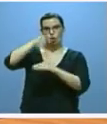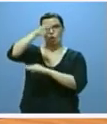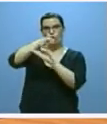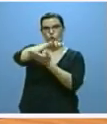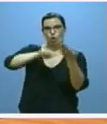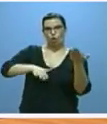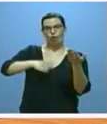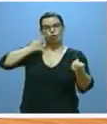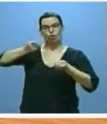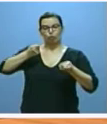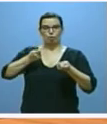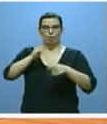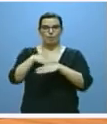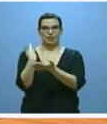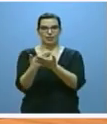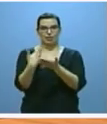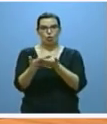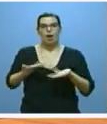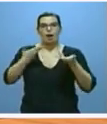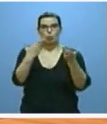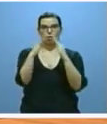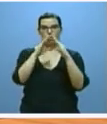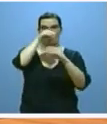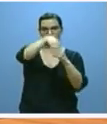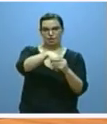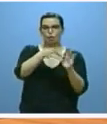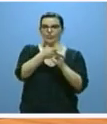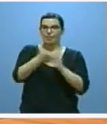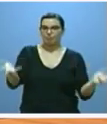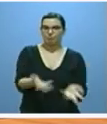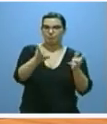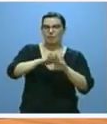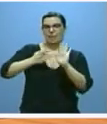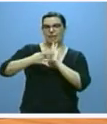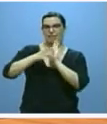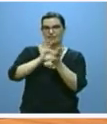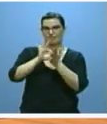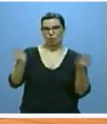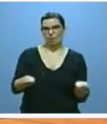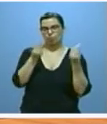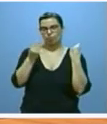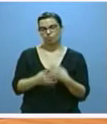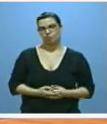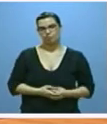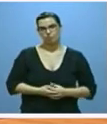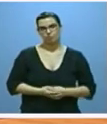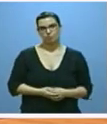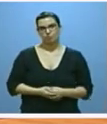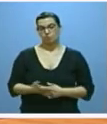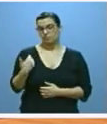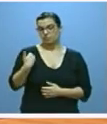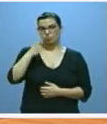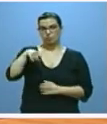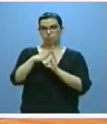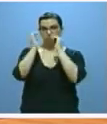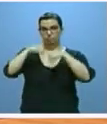acreditación de la ayuda a domicilio que supondrá un acicate a la calidad de este servicio. recientemente hemos